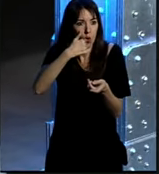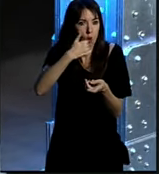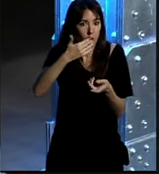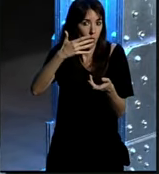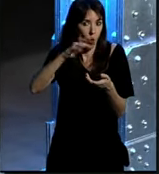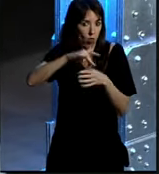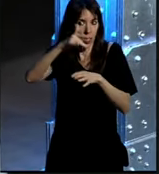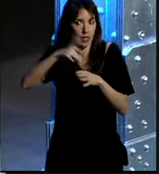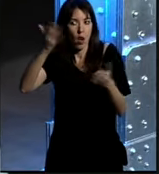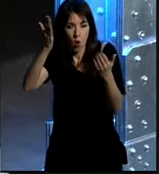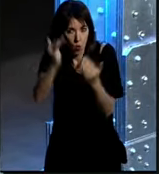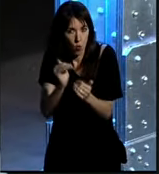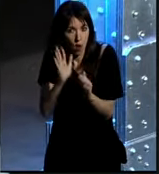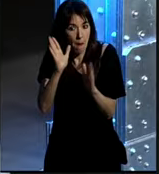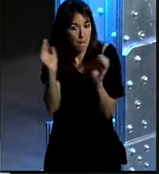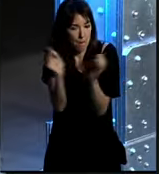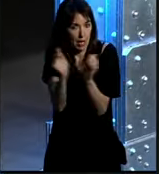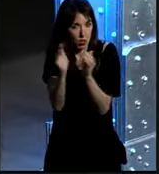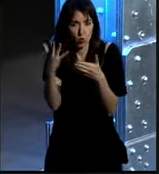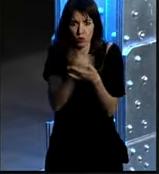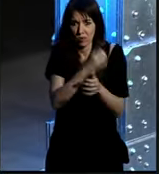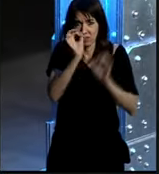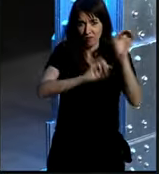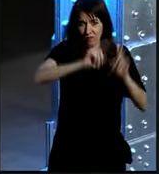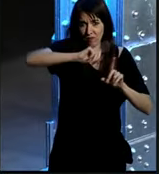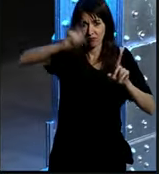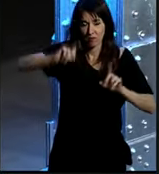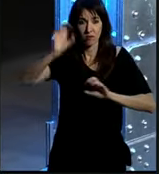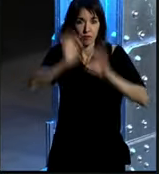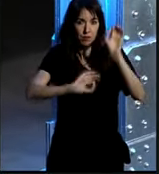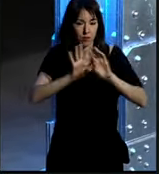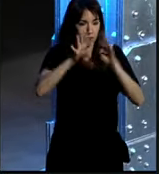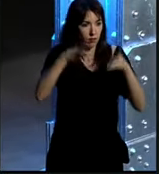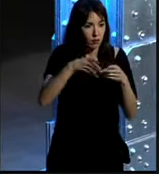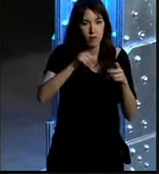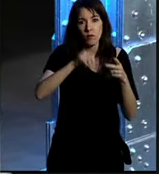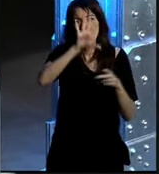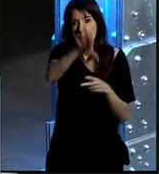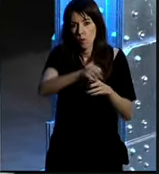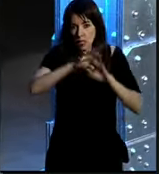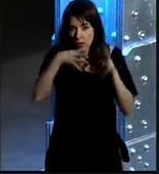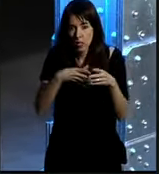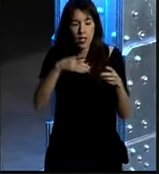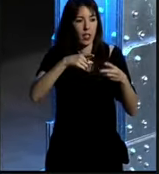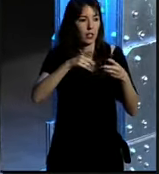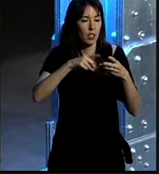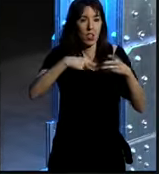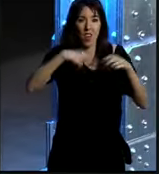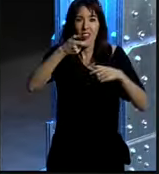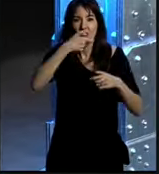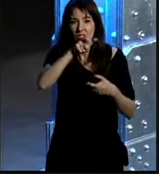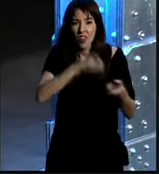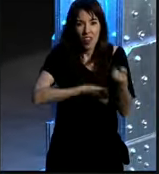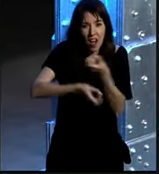de medios digitales pero todas las estadísticas de porcentaje de internautas porcentaje que compra por internet tráficos de datos